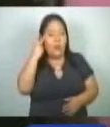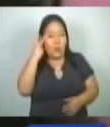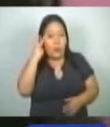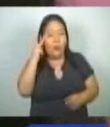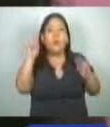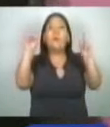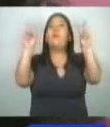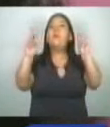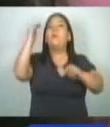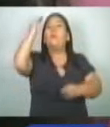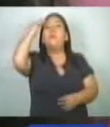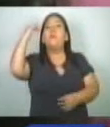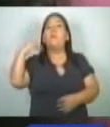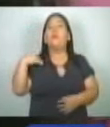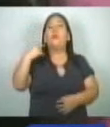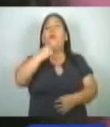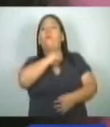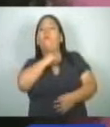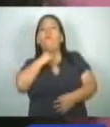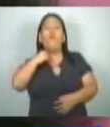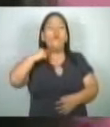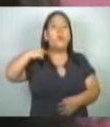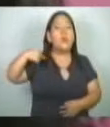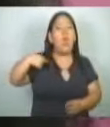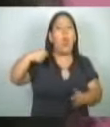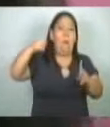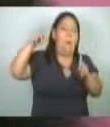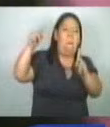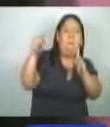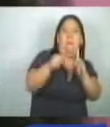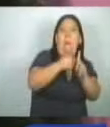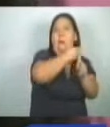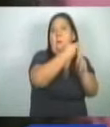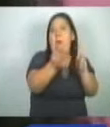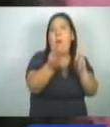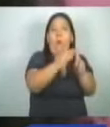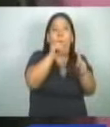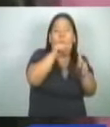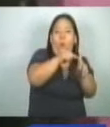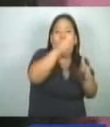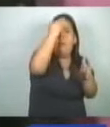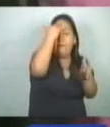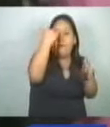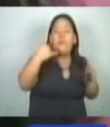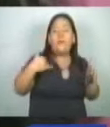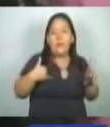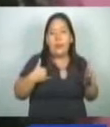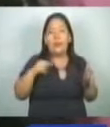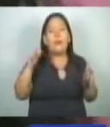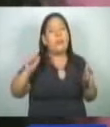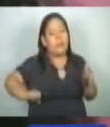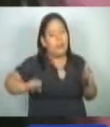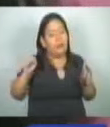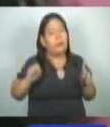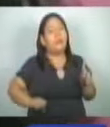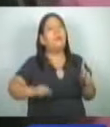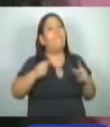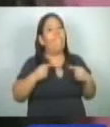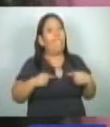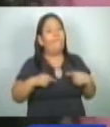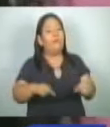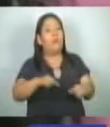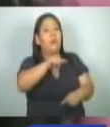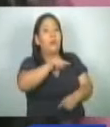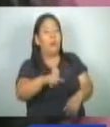feminicidios, es decir, las muertes violentas de mujeres por el hecho de ser mujeres siguen estando presentes en la